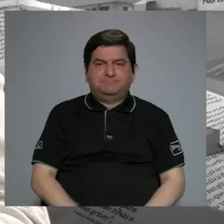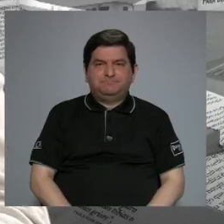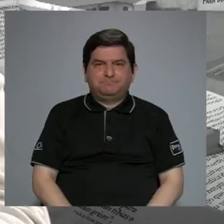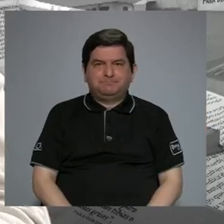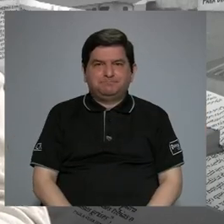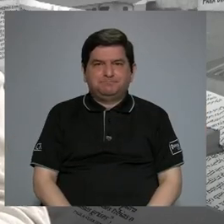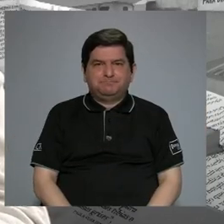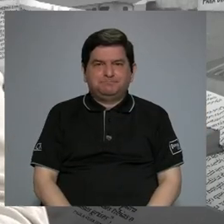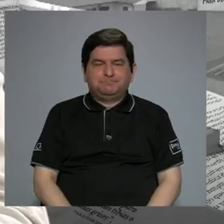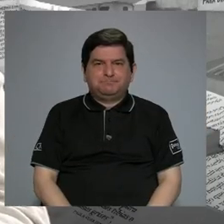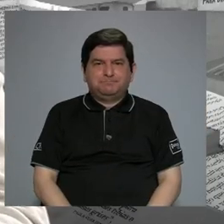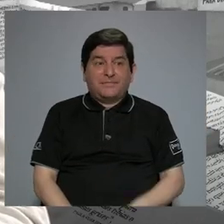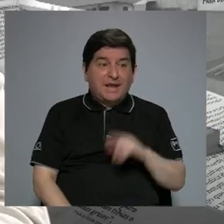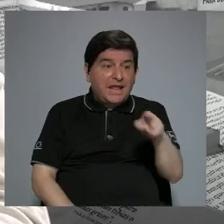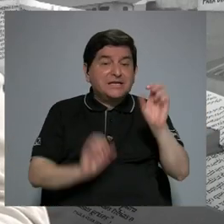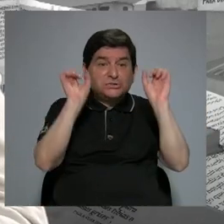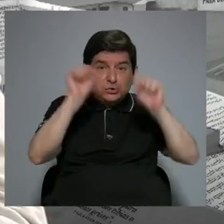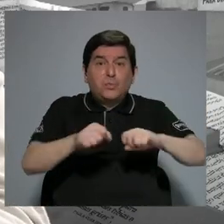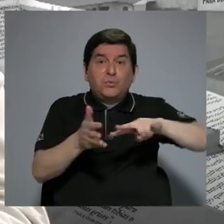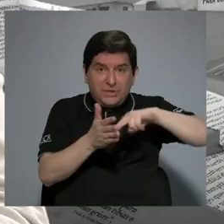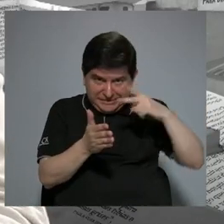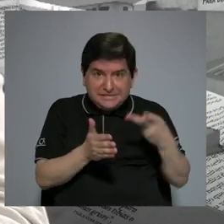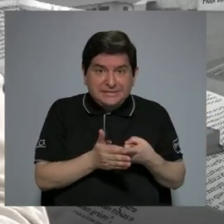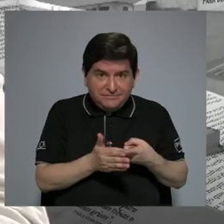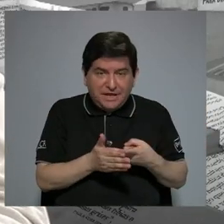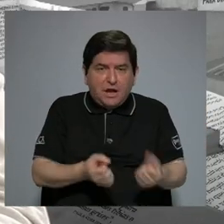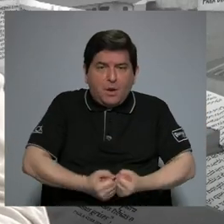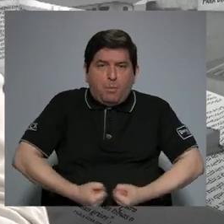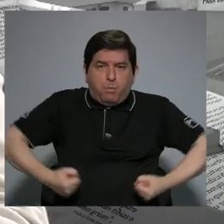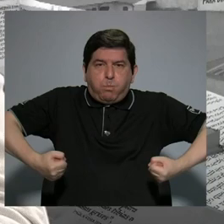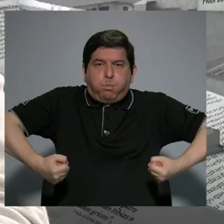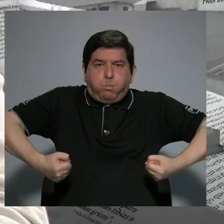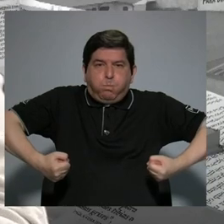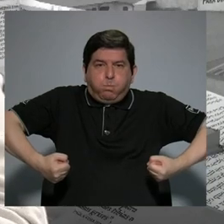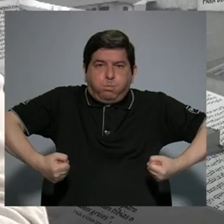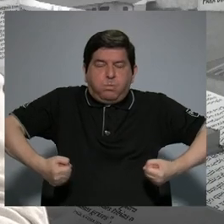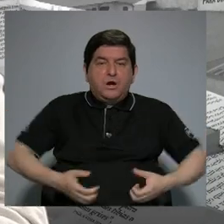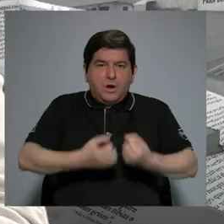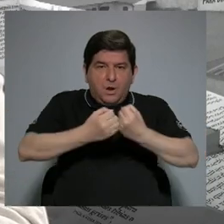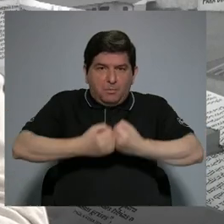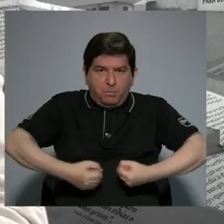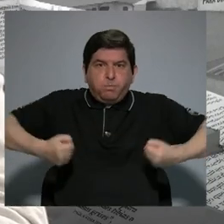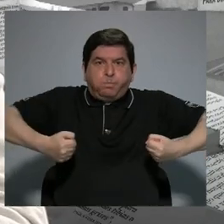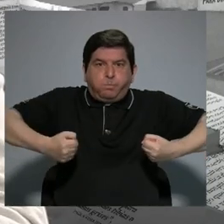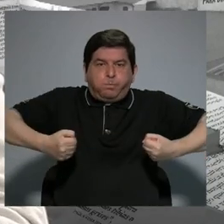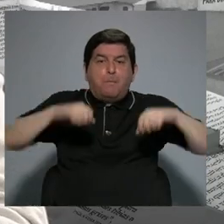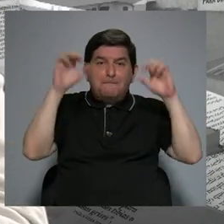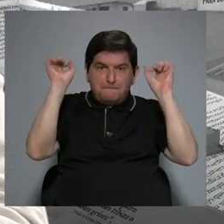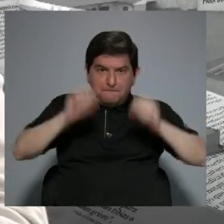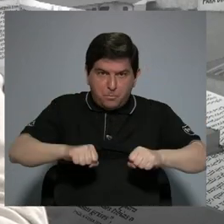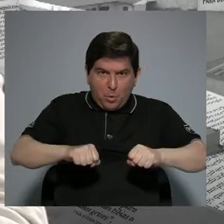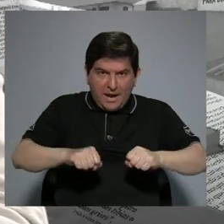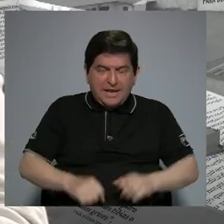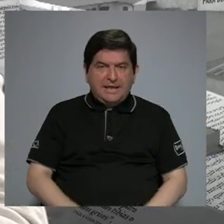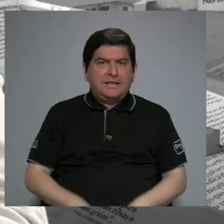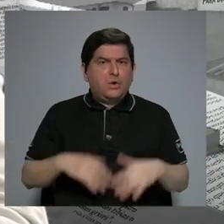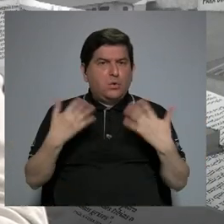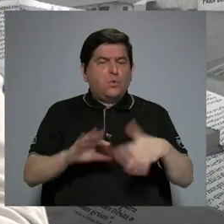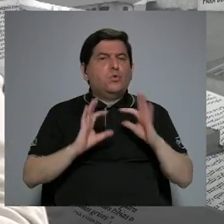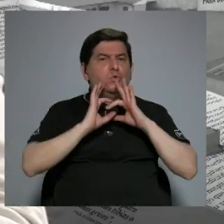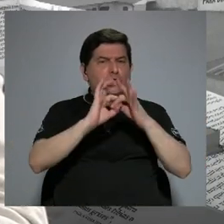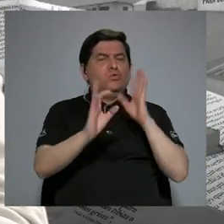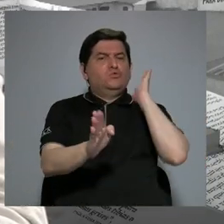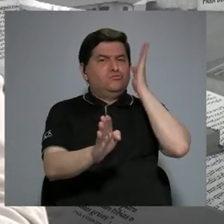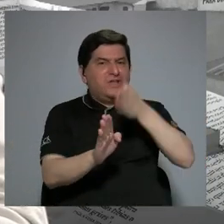resulta que eso puede ocasionar obesidad, y resulta que el sobrepeso y la obesidad están contundentemente